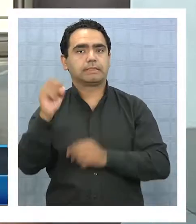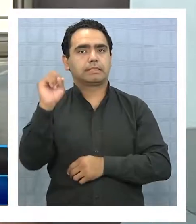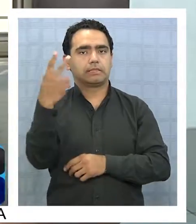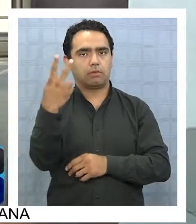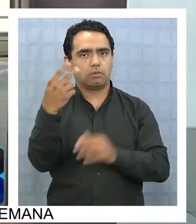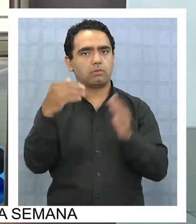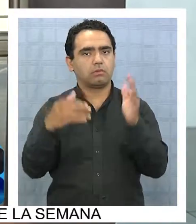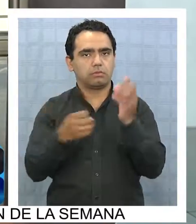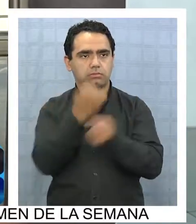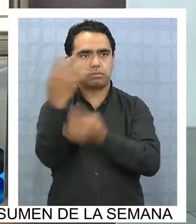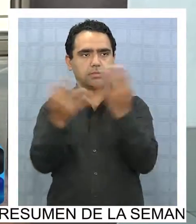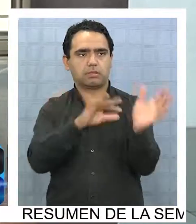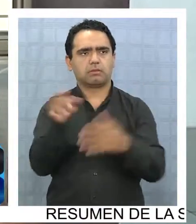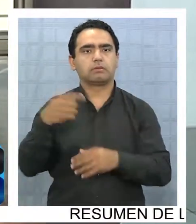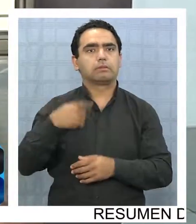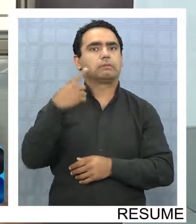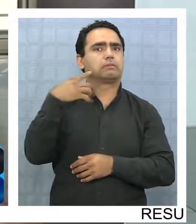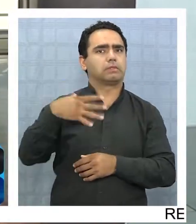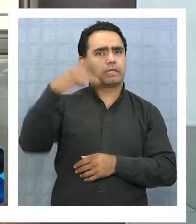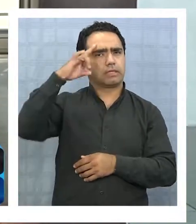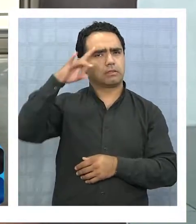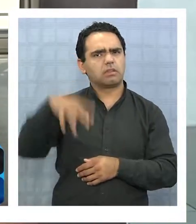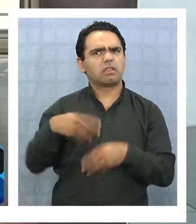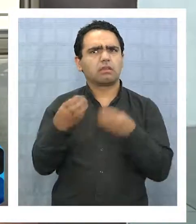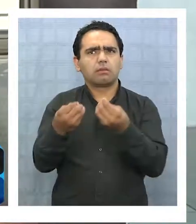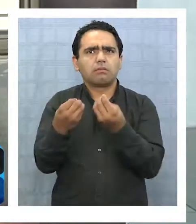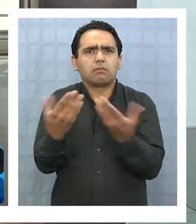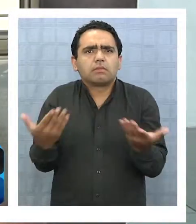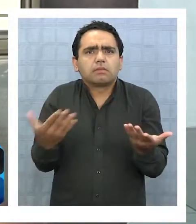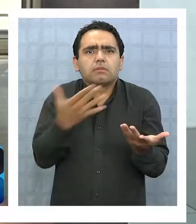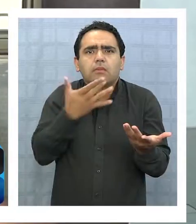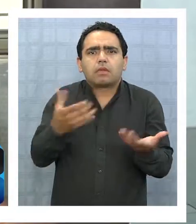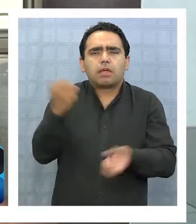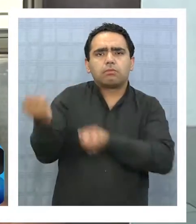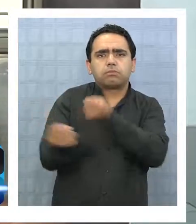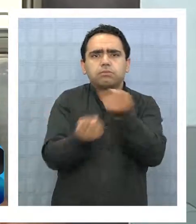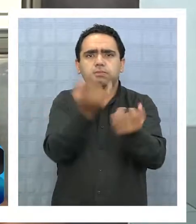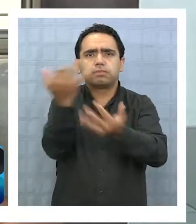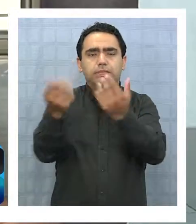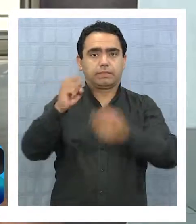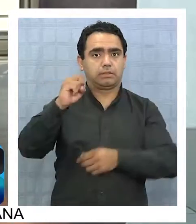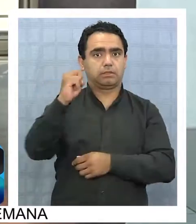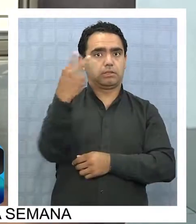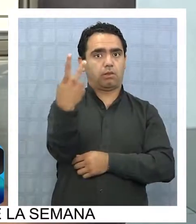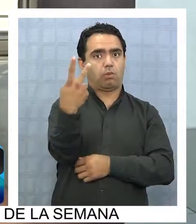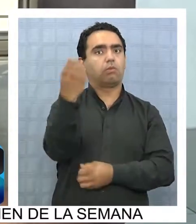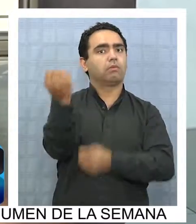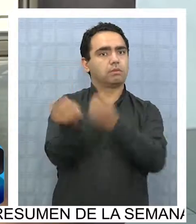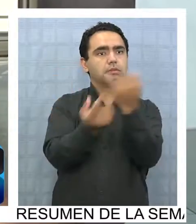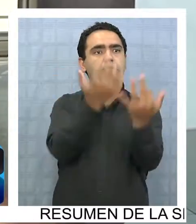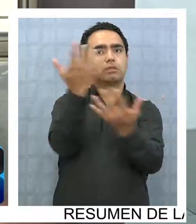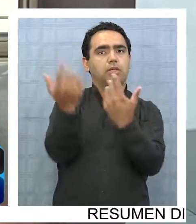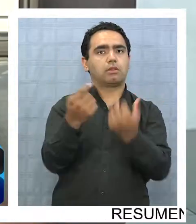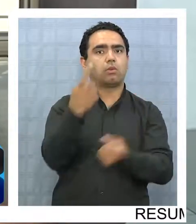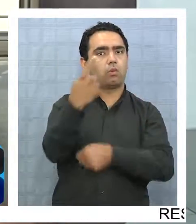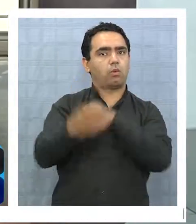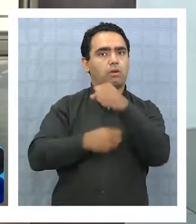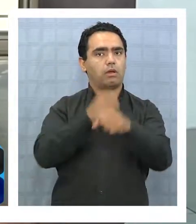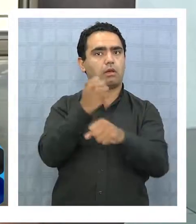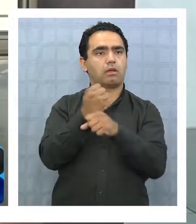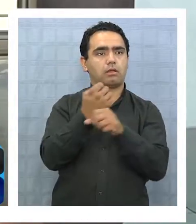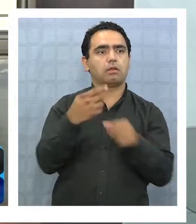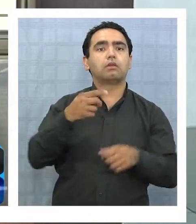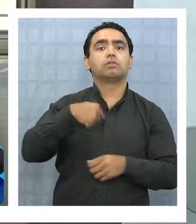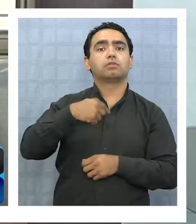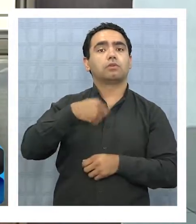saber qué es que pasa con el edificio porque es el segundo incendio en menos de un año y bueno, yo